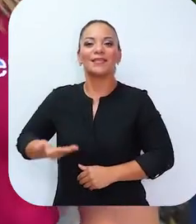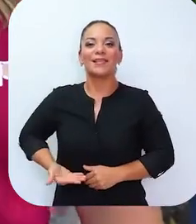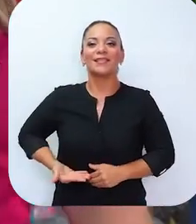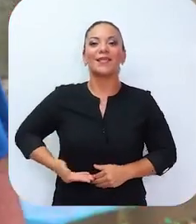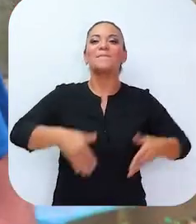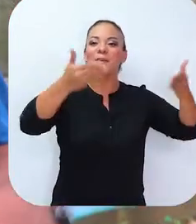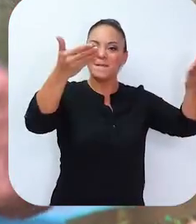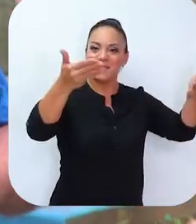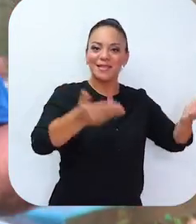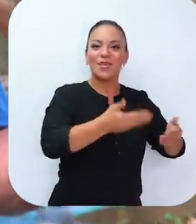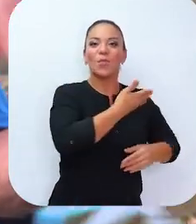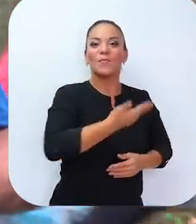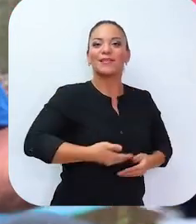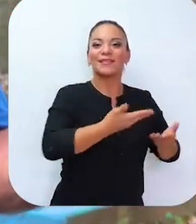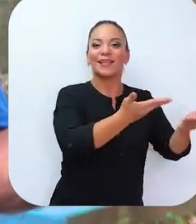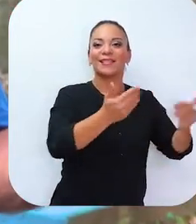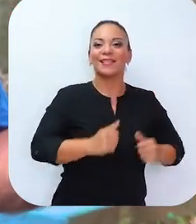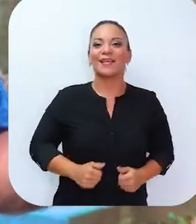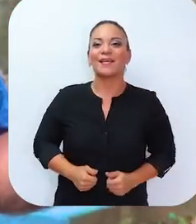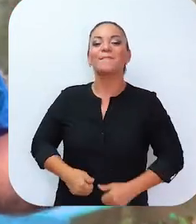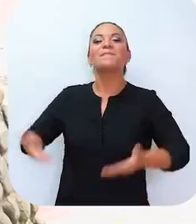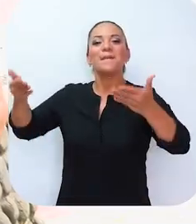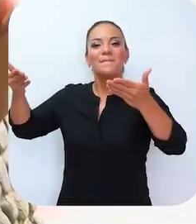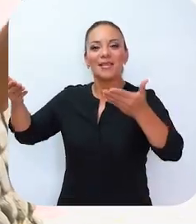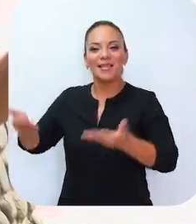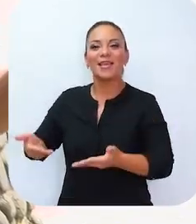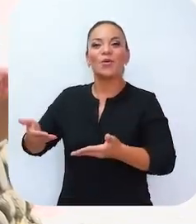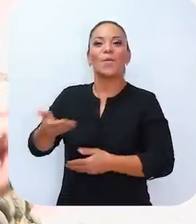¡Bienvenido Presidente!